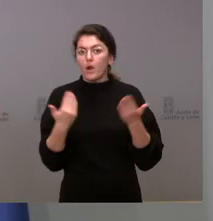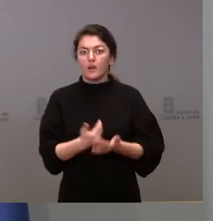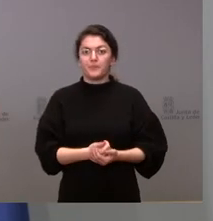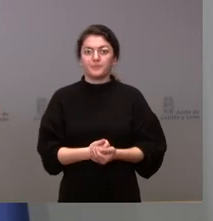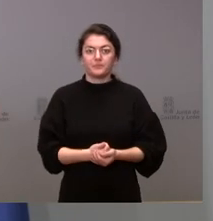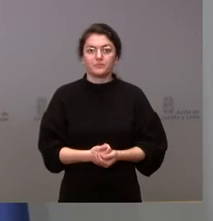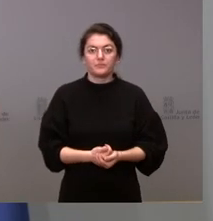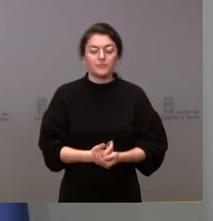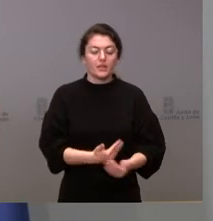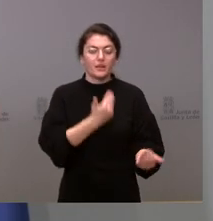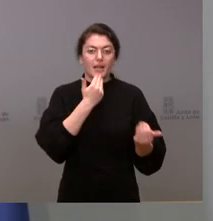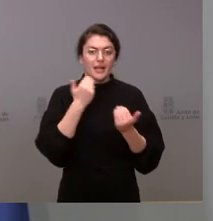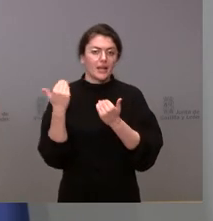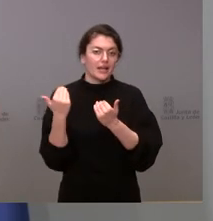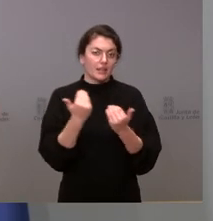pues muchas gracias